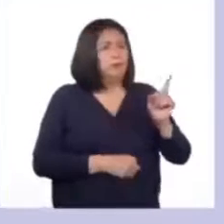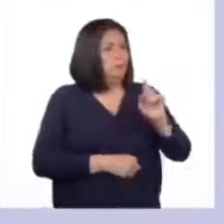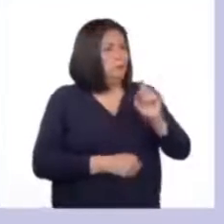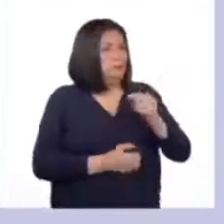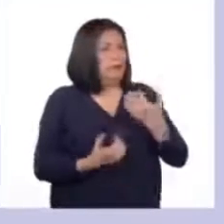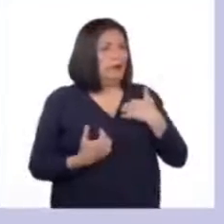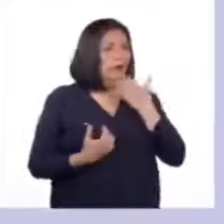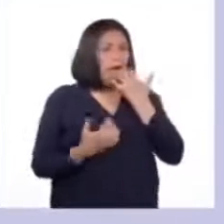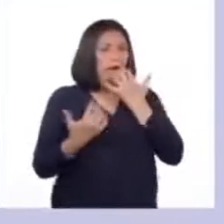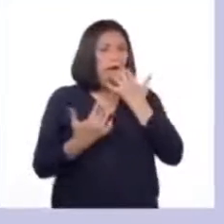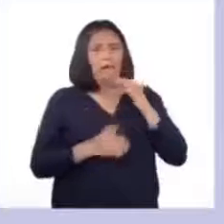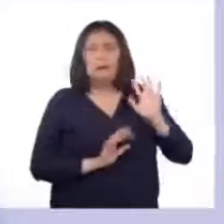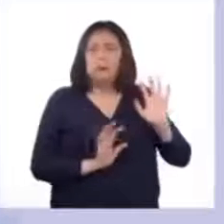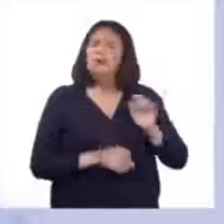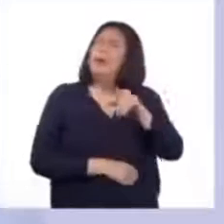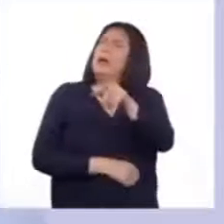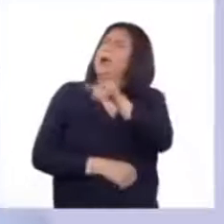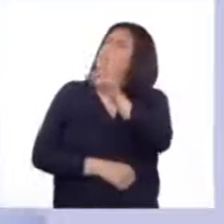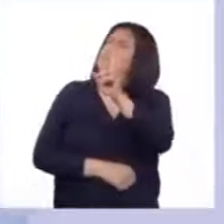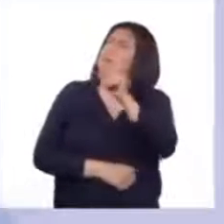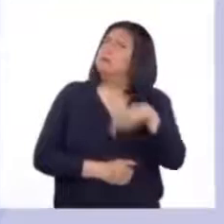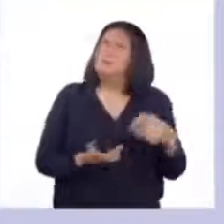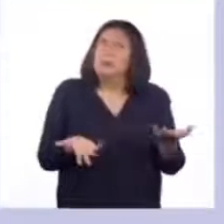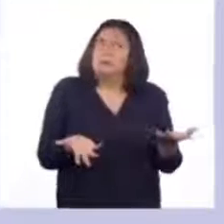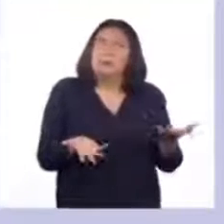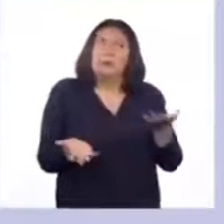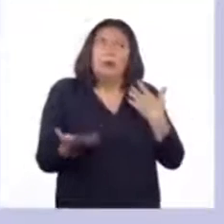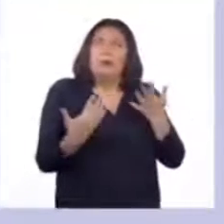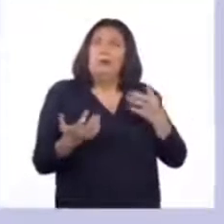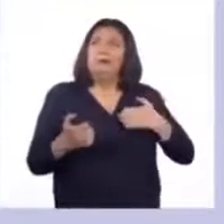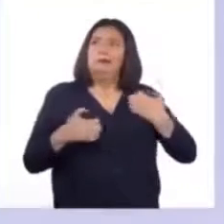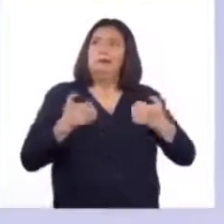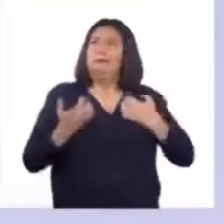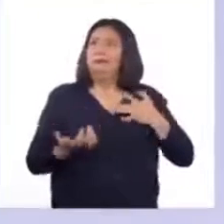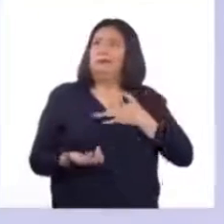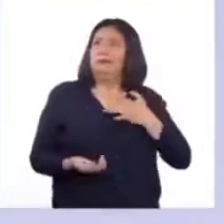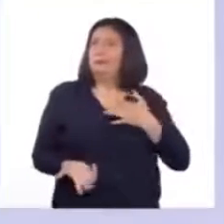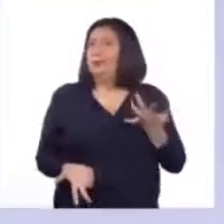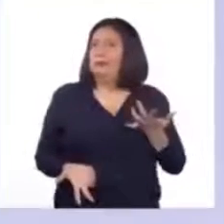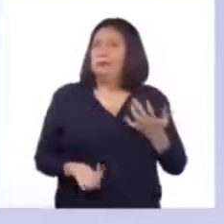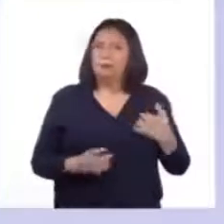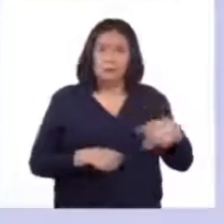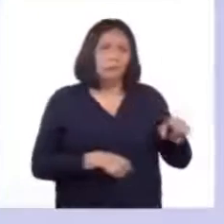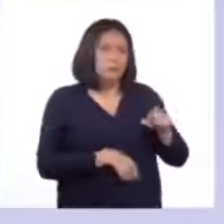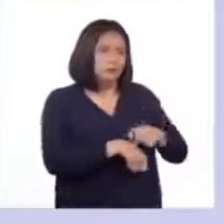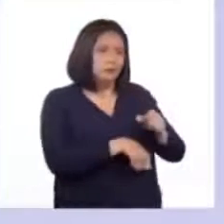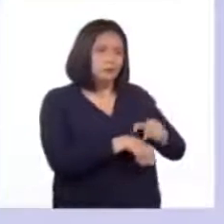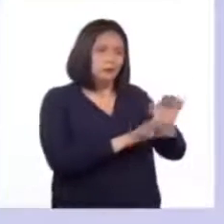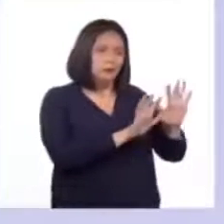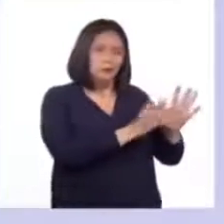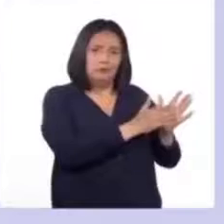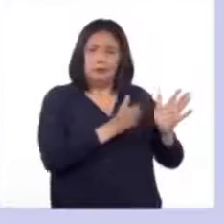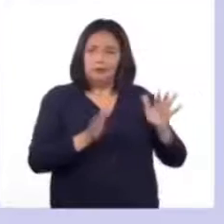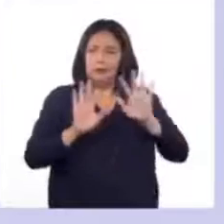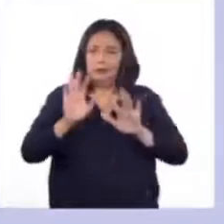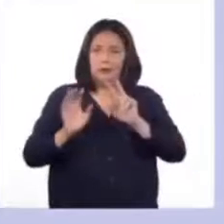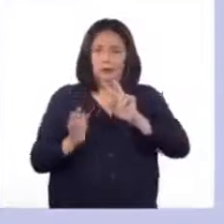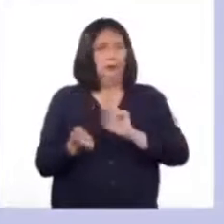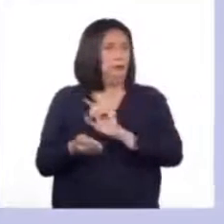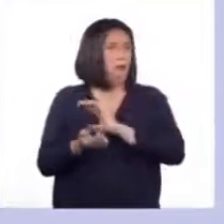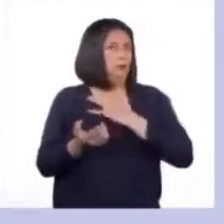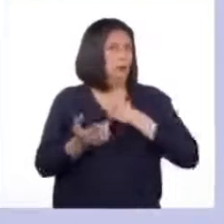asustarnos. Pero, profe, aún no hemos hablado de las emociones, porque en la pubertad también hay cambios en ese sentido, ¿verdad?